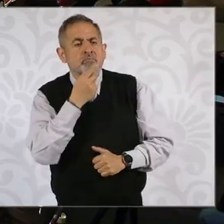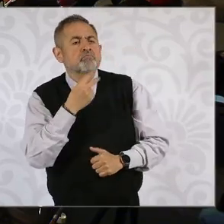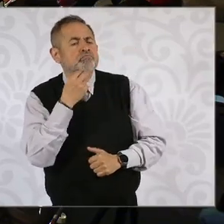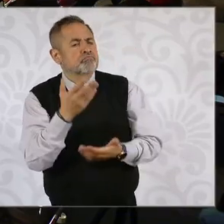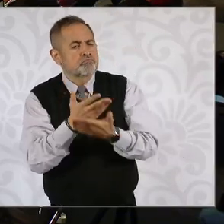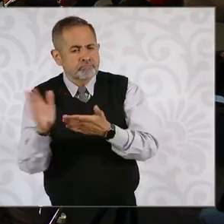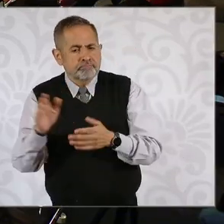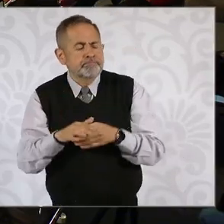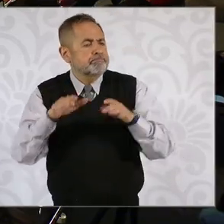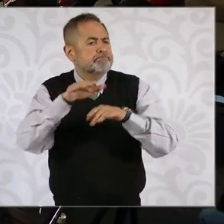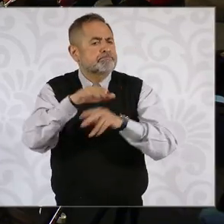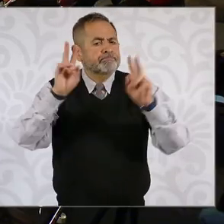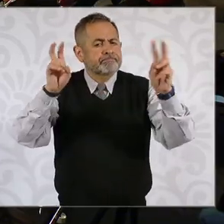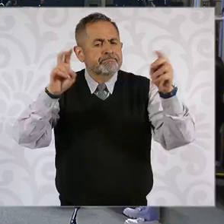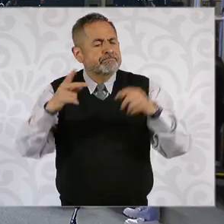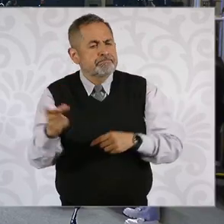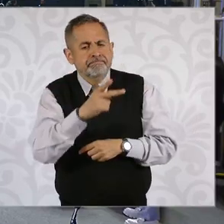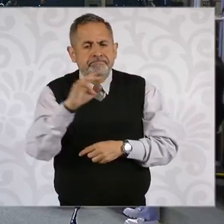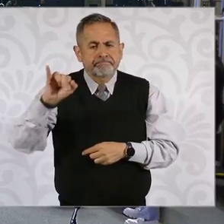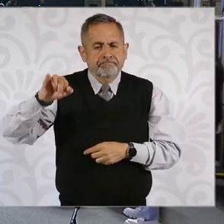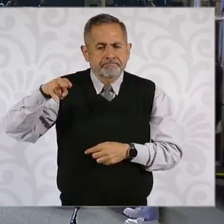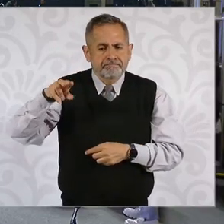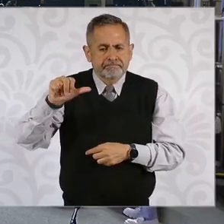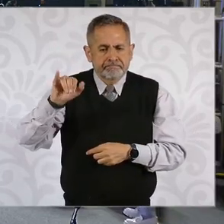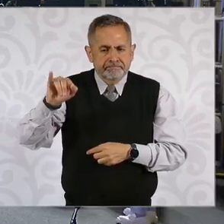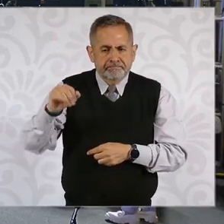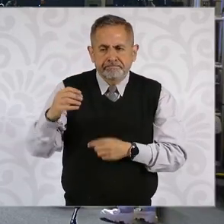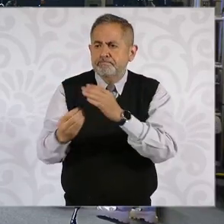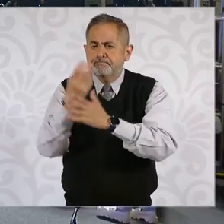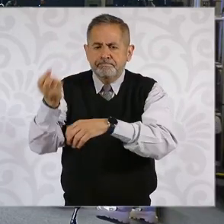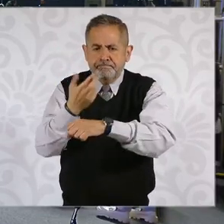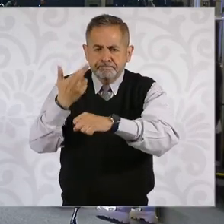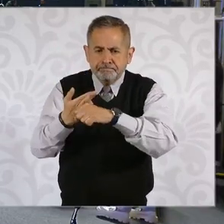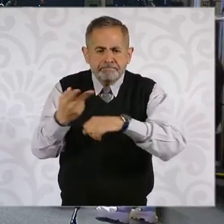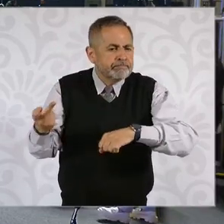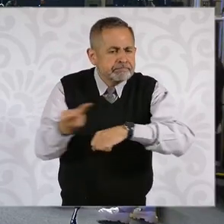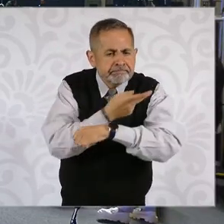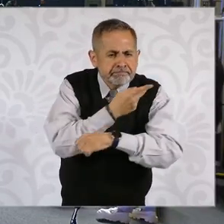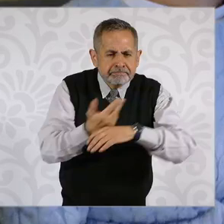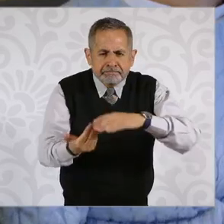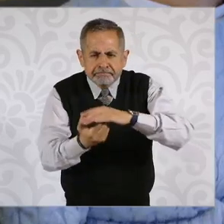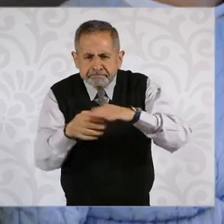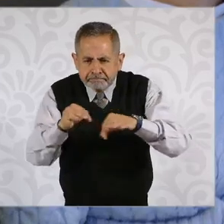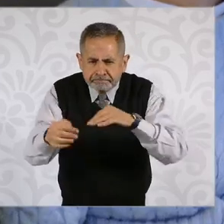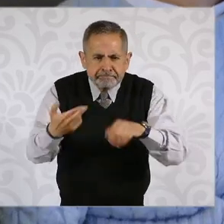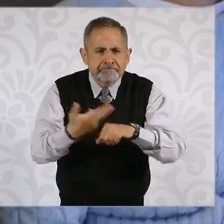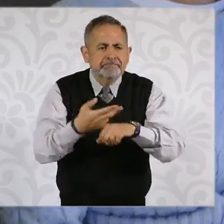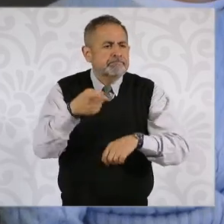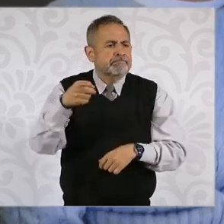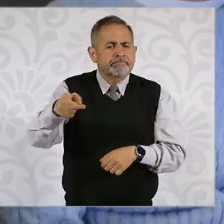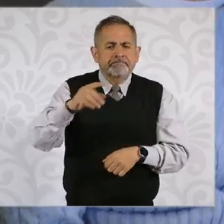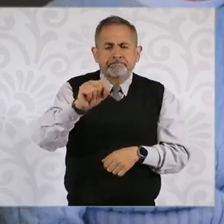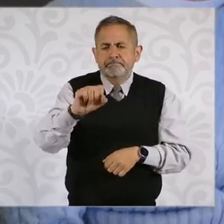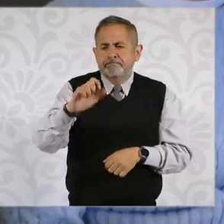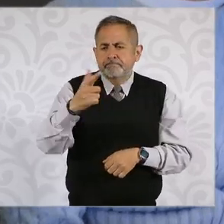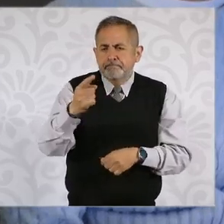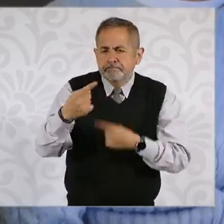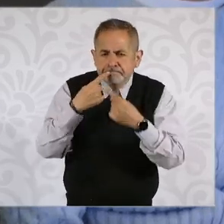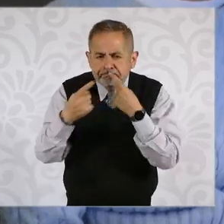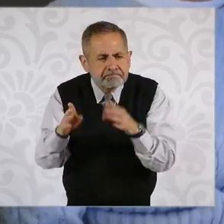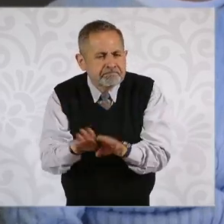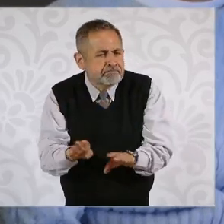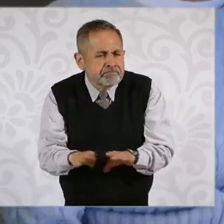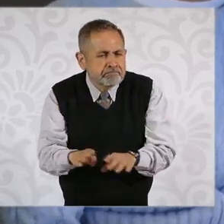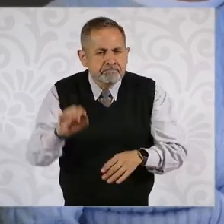INAI y la nueva secretaría, preguntarle cómo van las mesas de trabajo con la Secretaría de Gobernación y cómo se va a